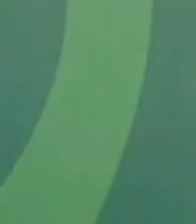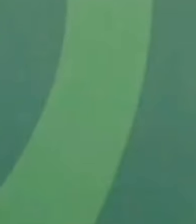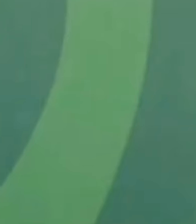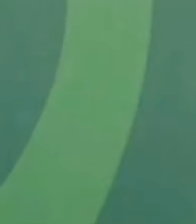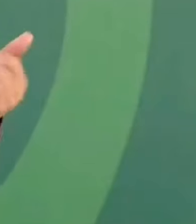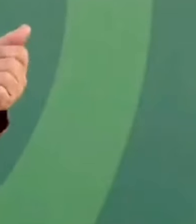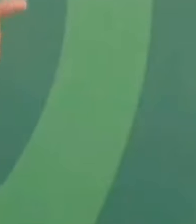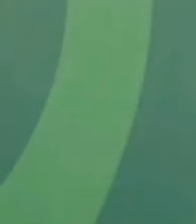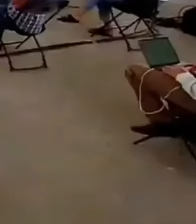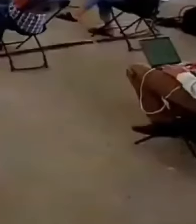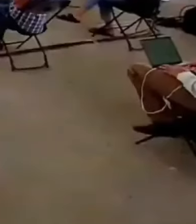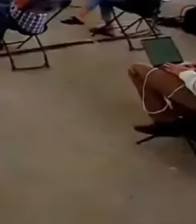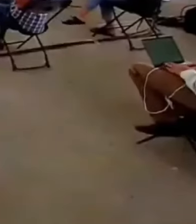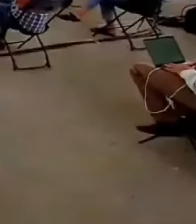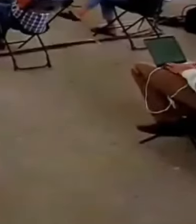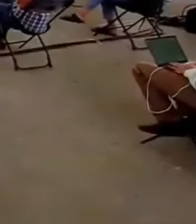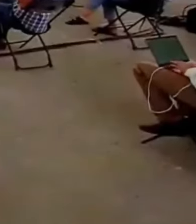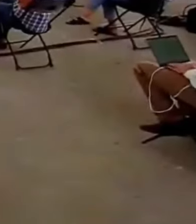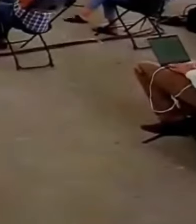Isakí Marat,